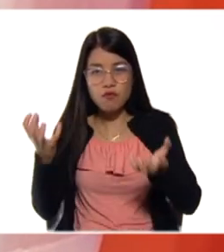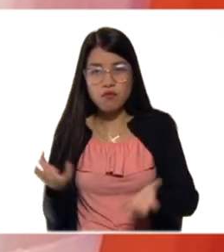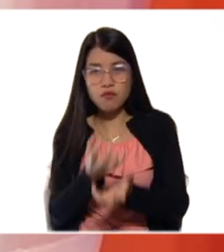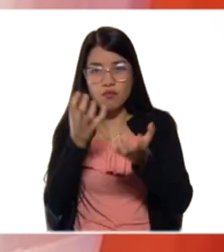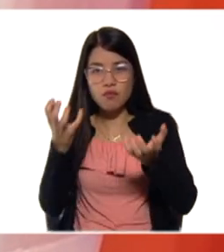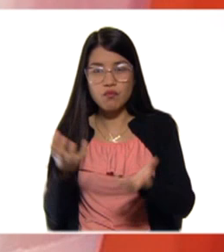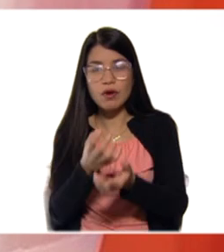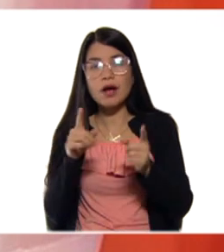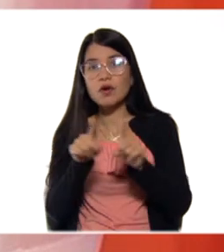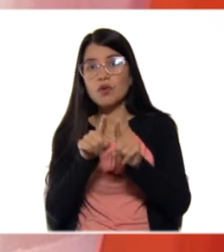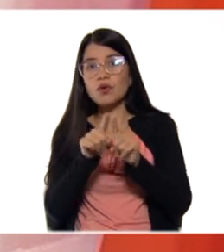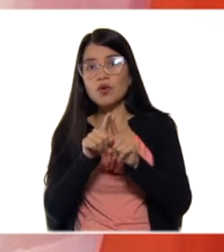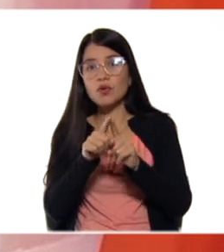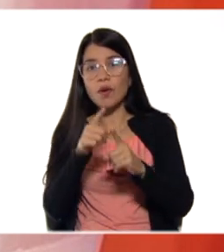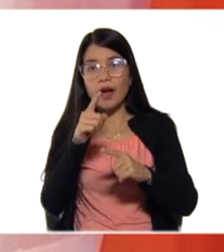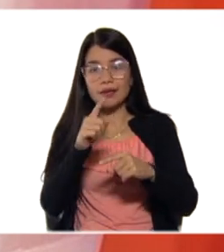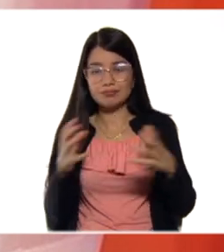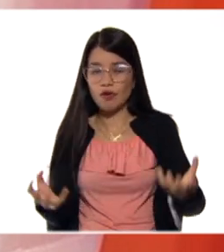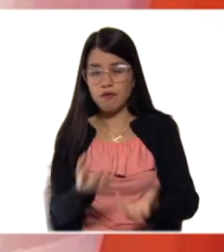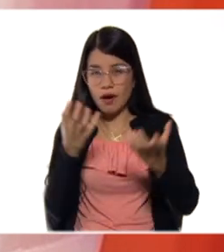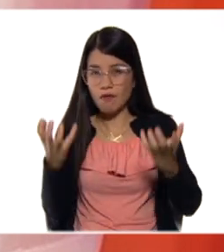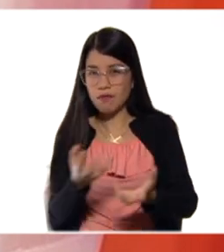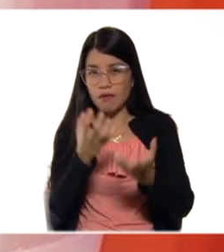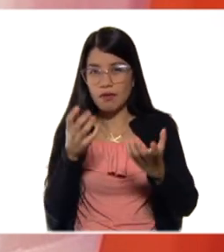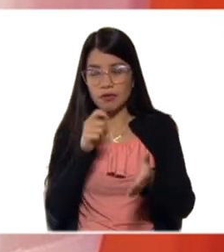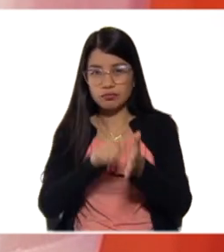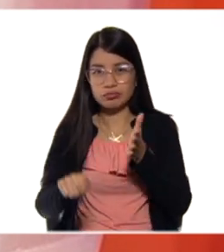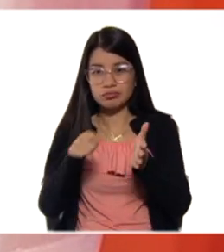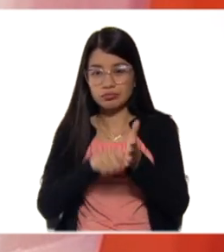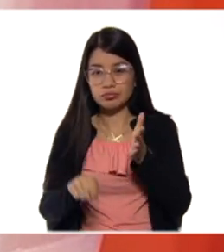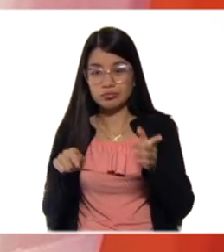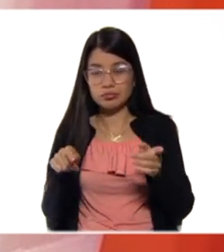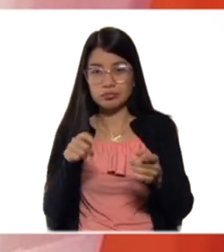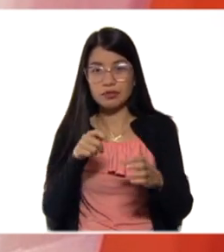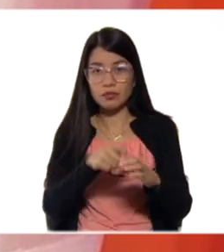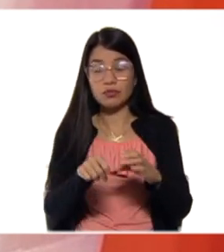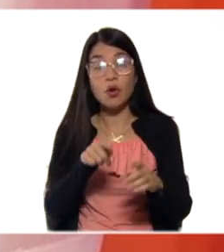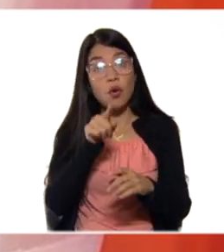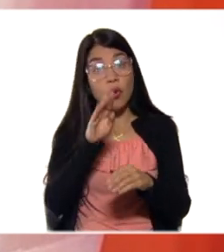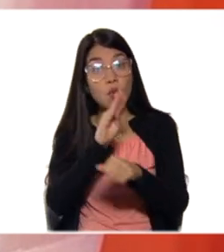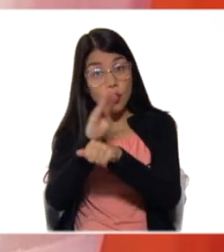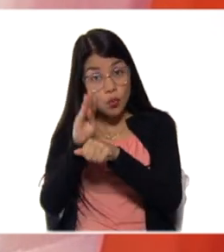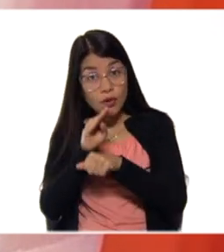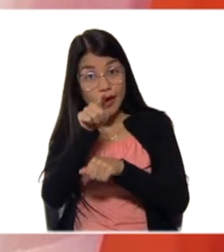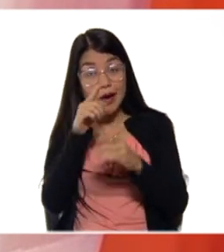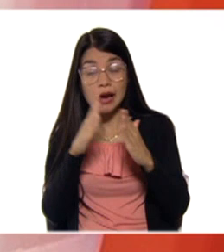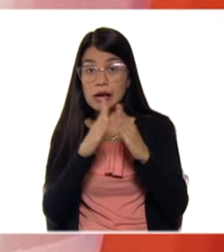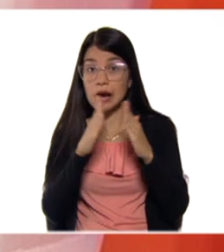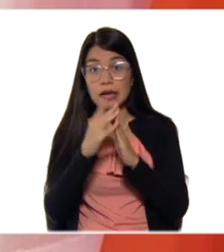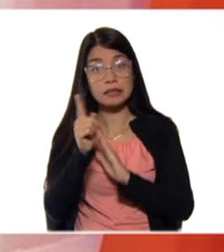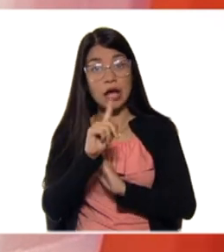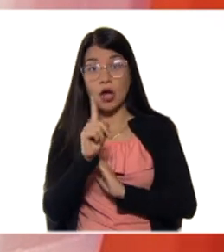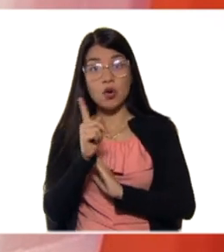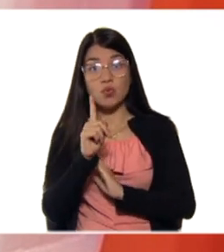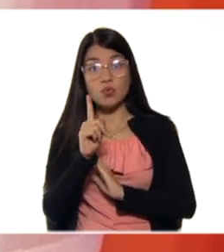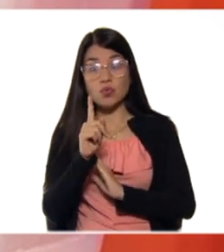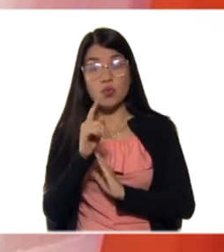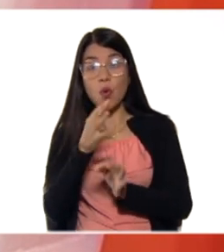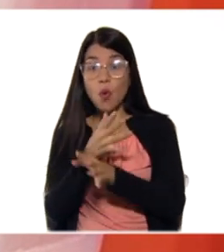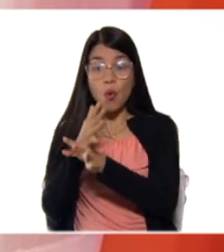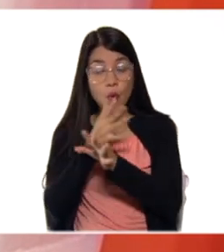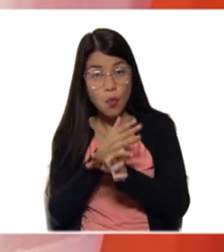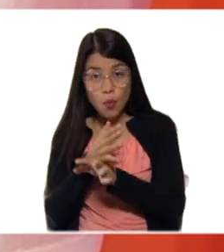al encender una fogata o cualquier cosa. Mosca, cuidado en casa. No deben jugar con fósforo,